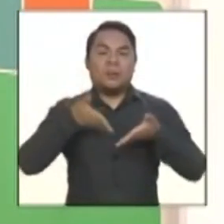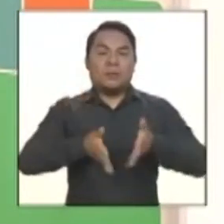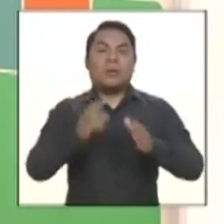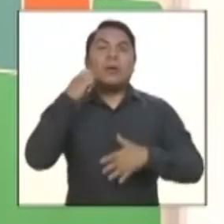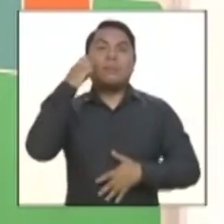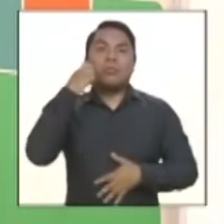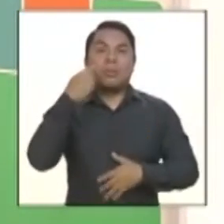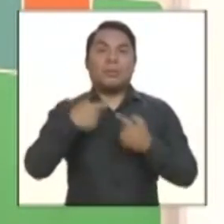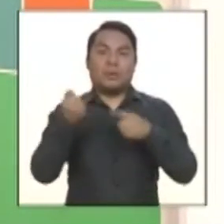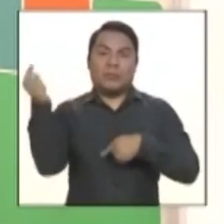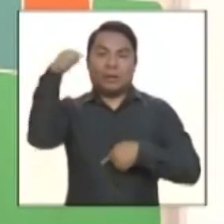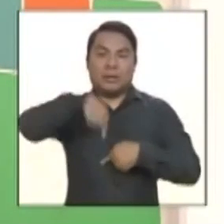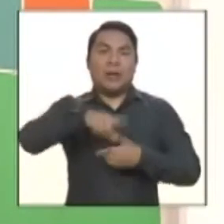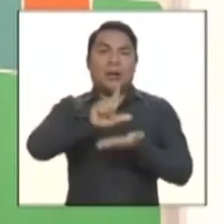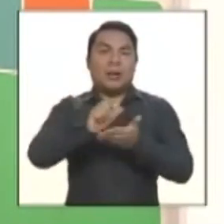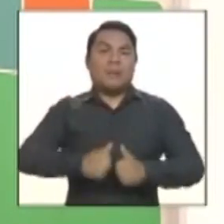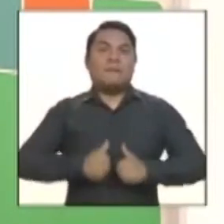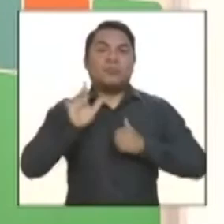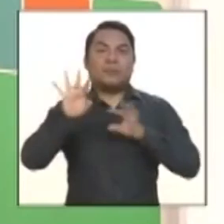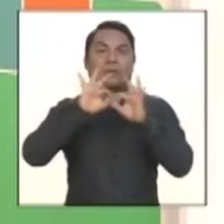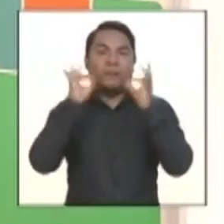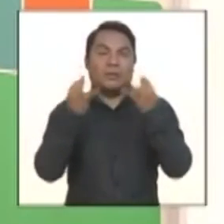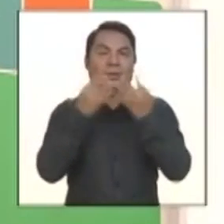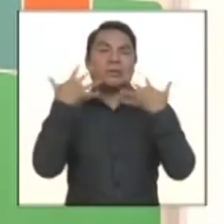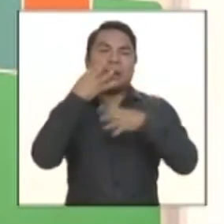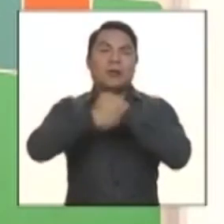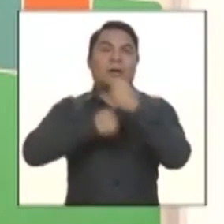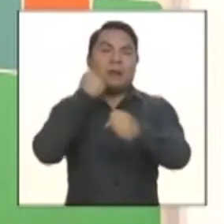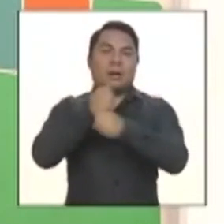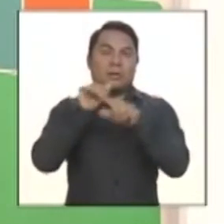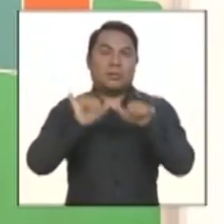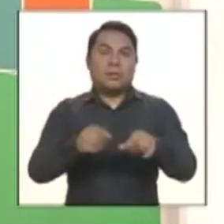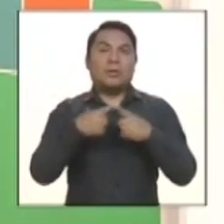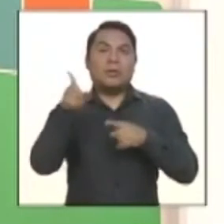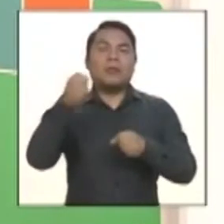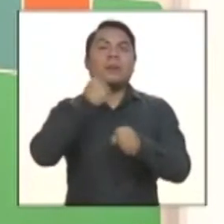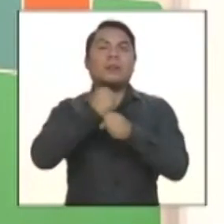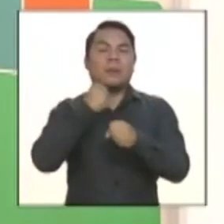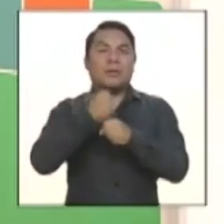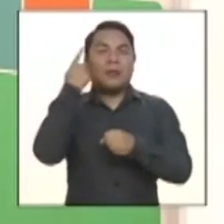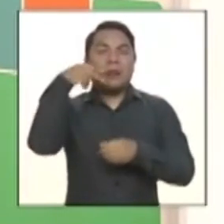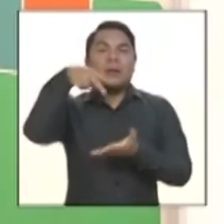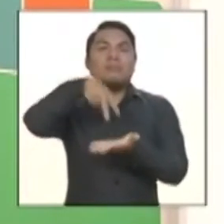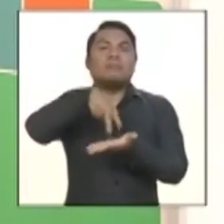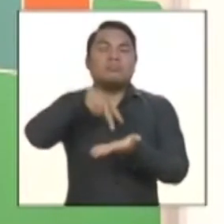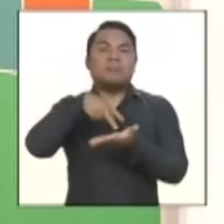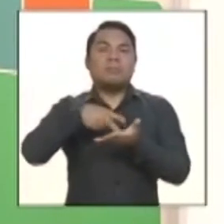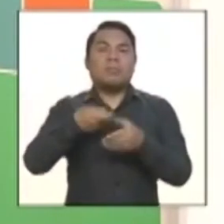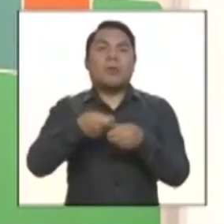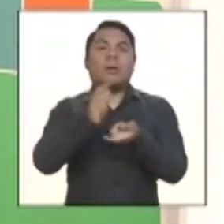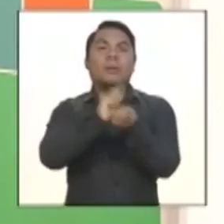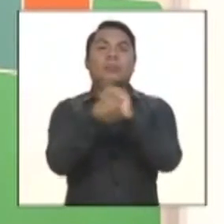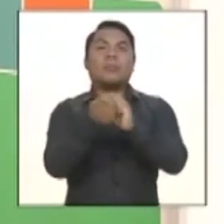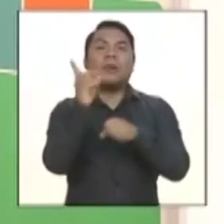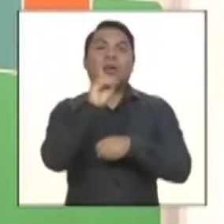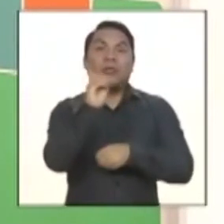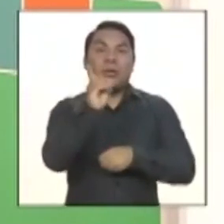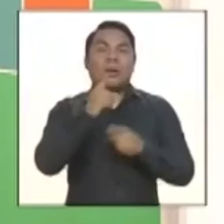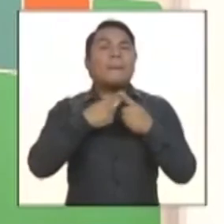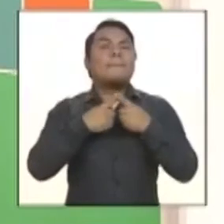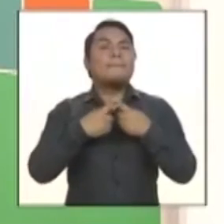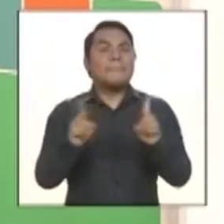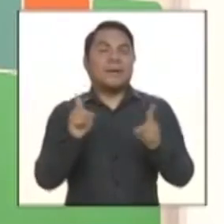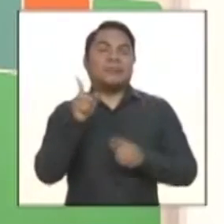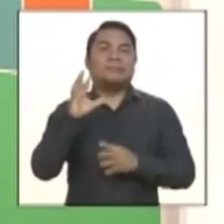pero vive en Lima con su familia. Hace ya algunos años trabajaba como cambista y fue víctima de la delincuencia